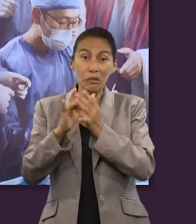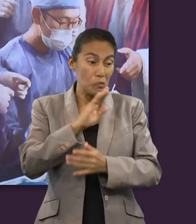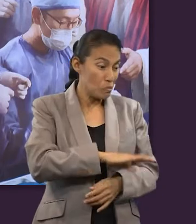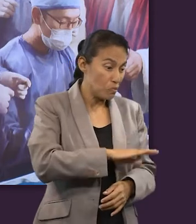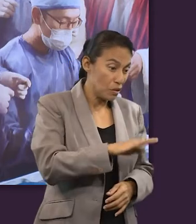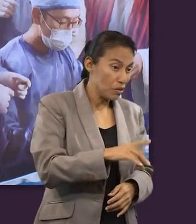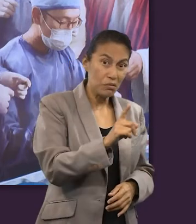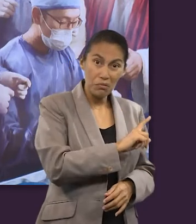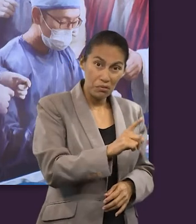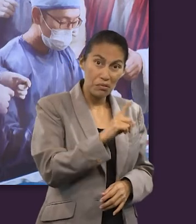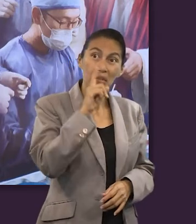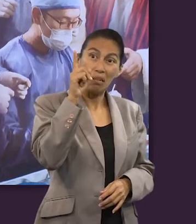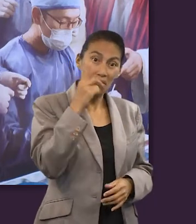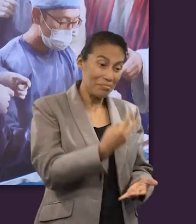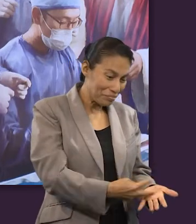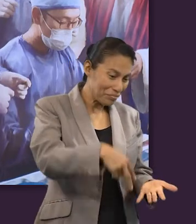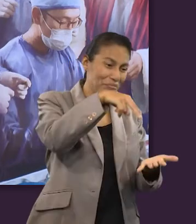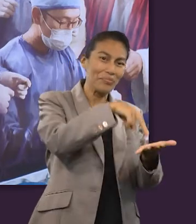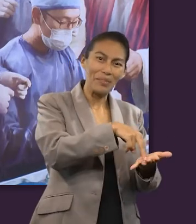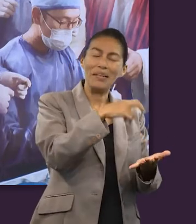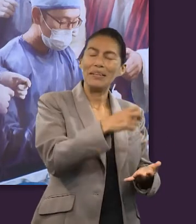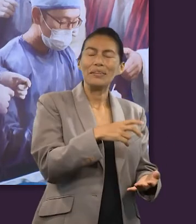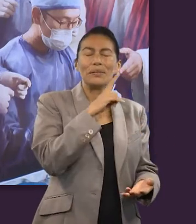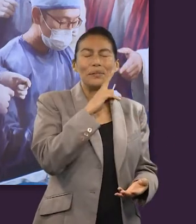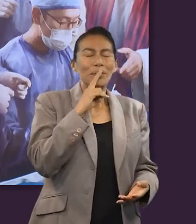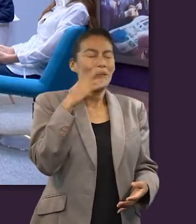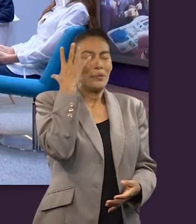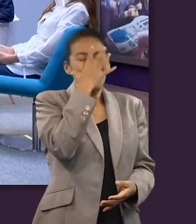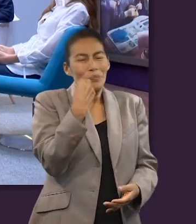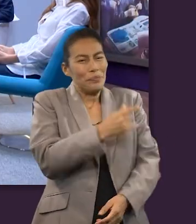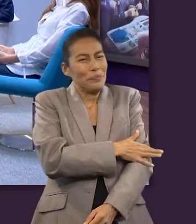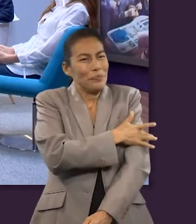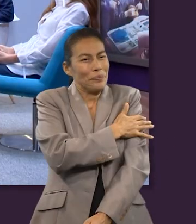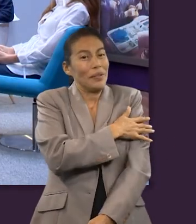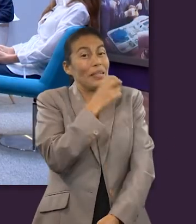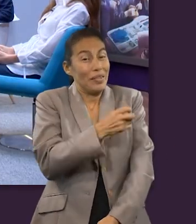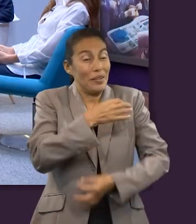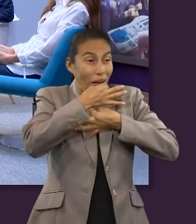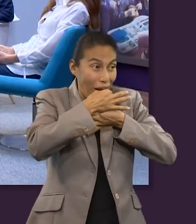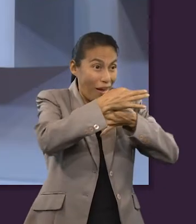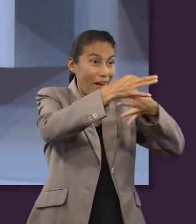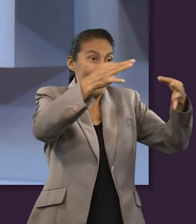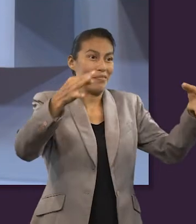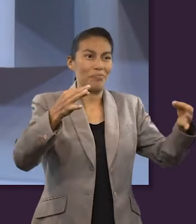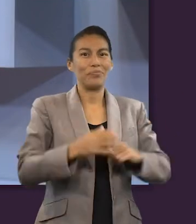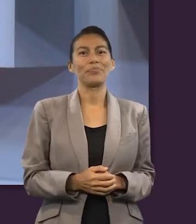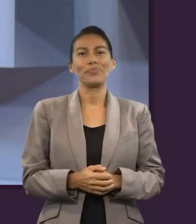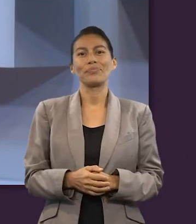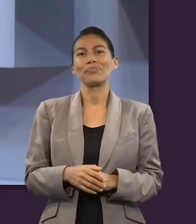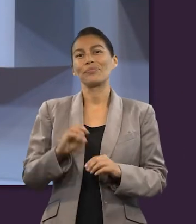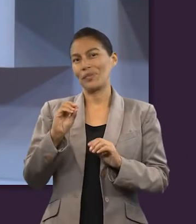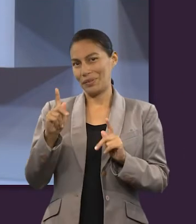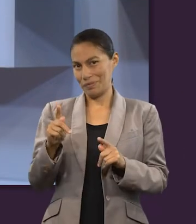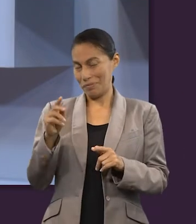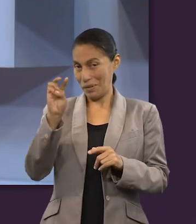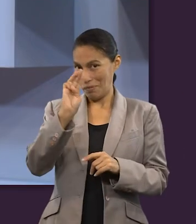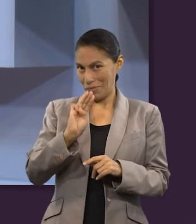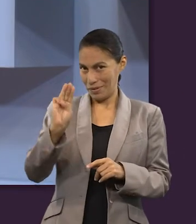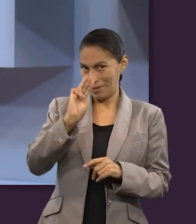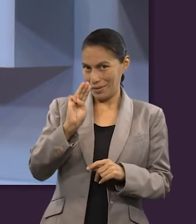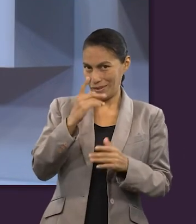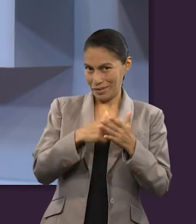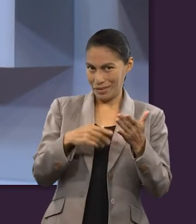porque es una noticia excelente para todos nosotros. Muy bien. Antes de seguir avanzando, el día